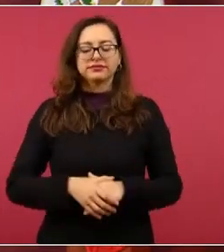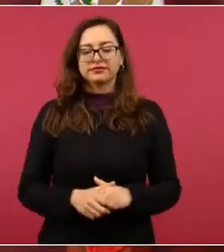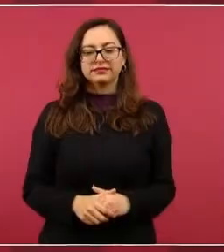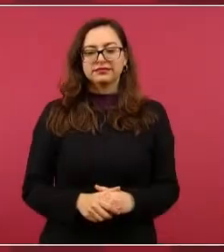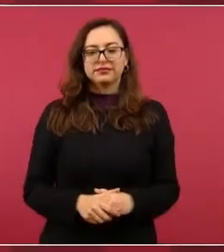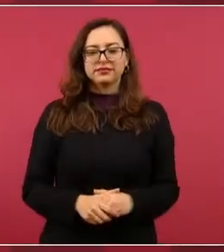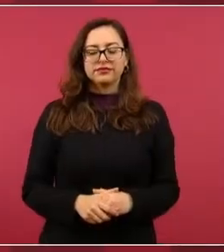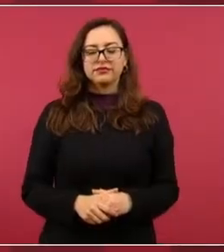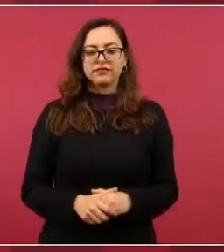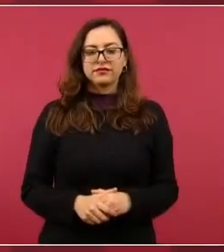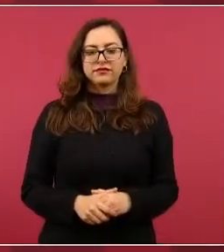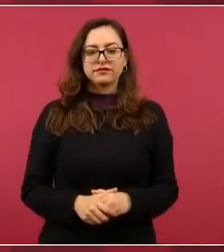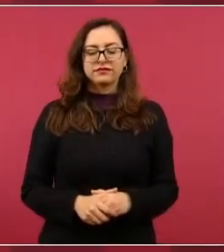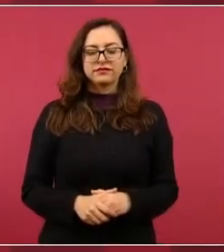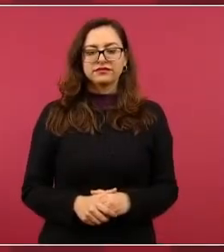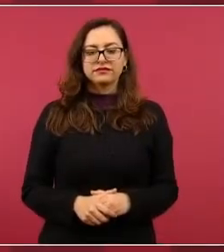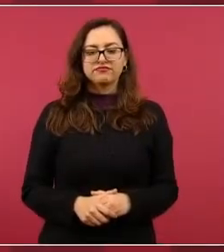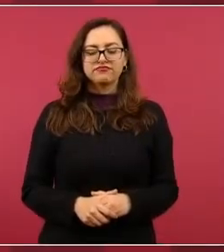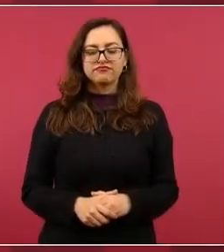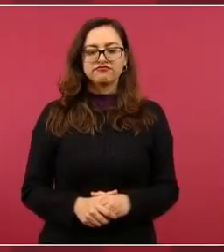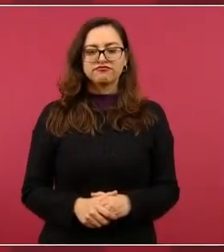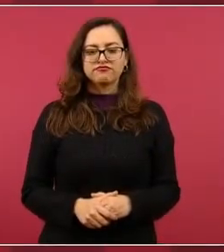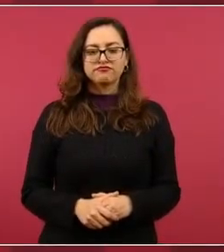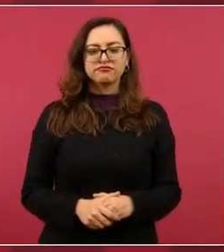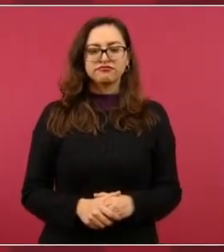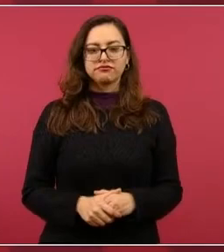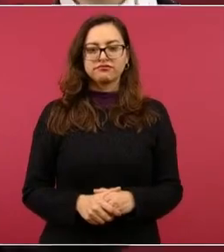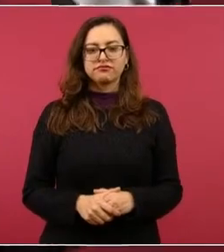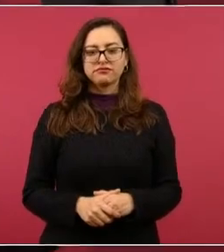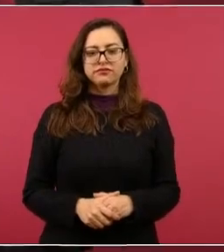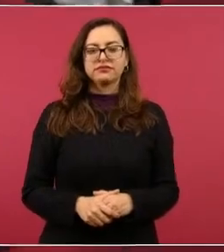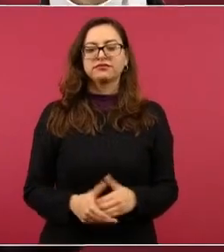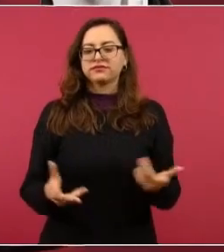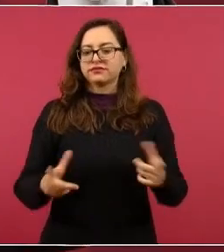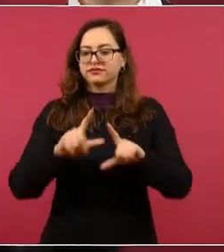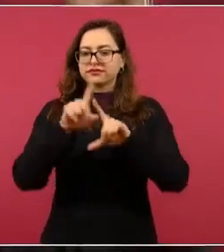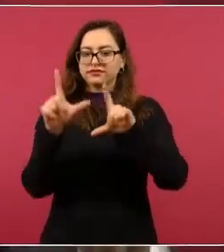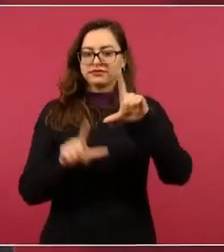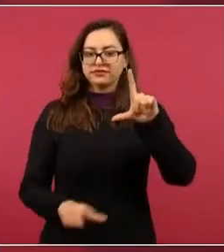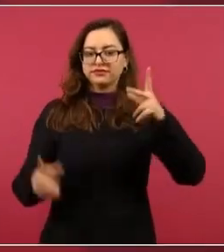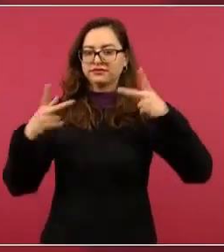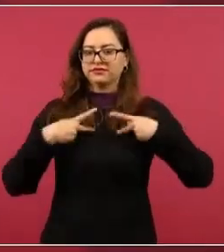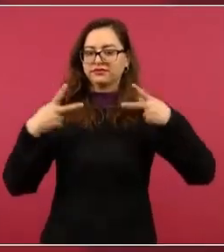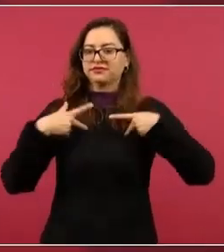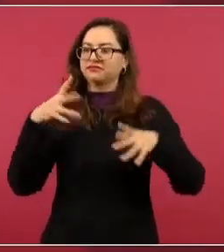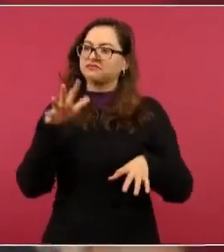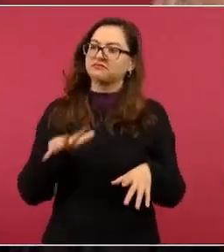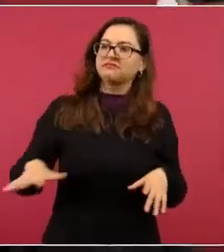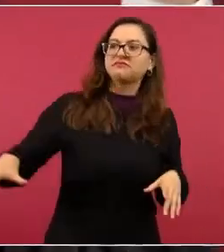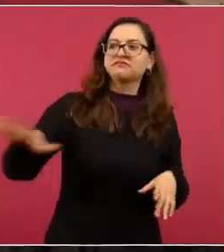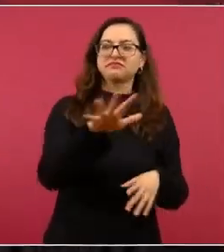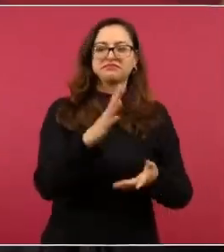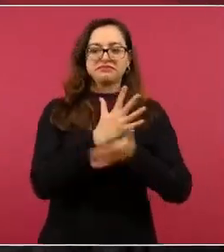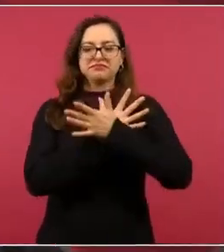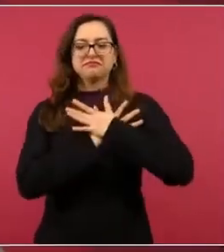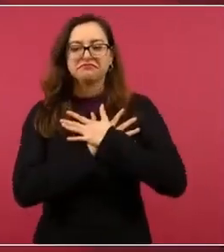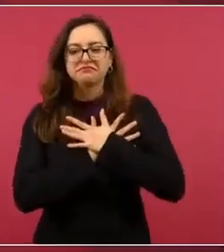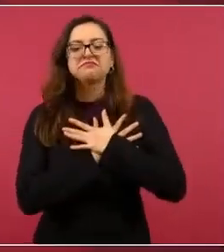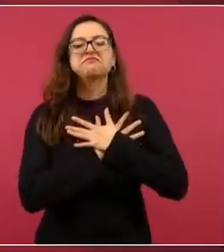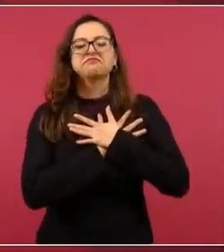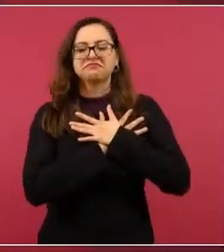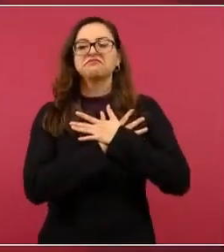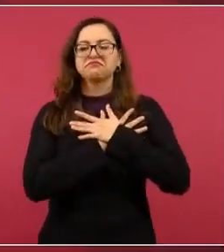Vengo acarreado porque le tengo amor al pueblo. Vengo acarreado